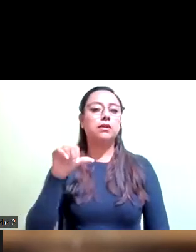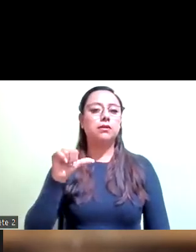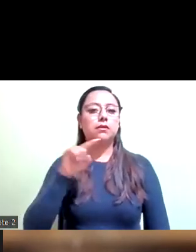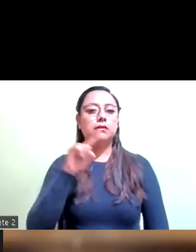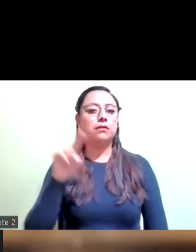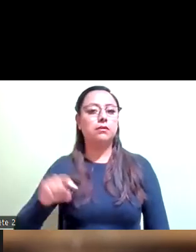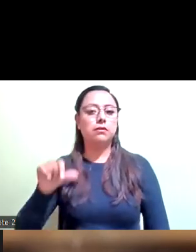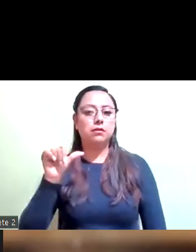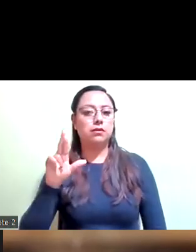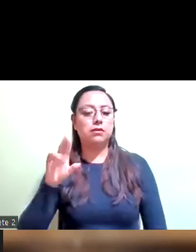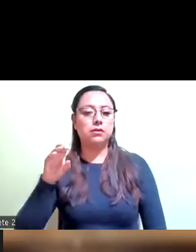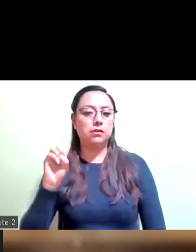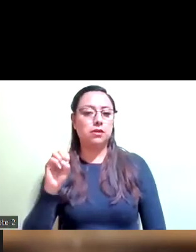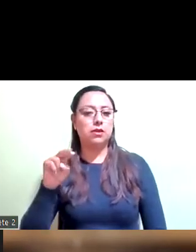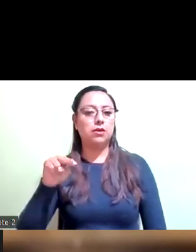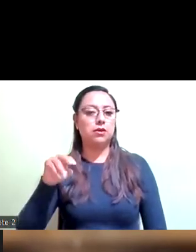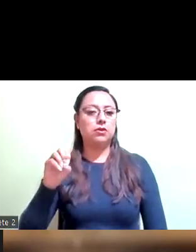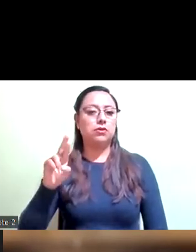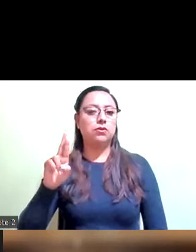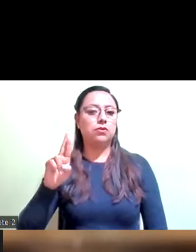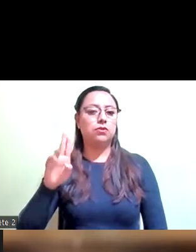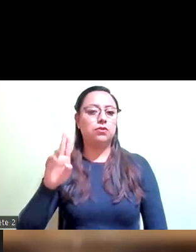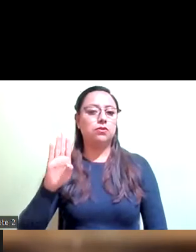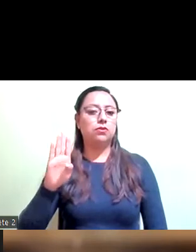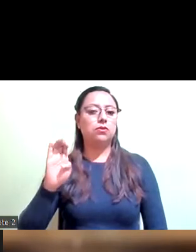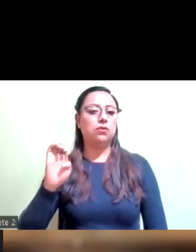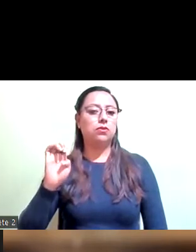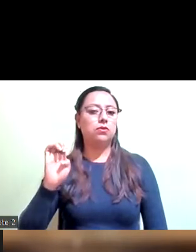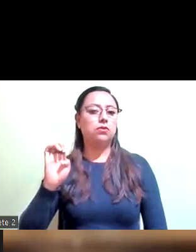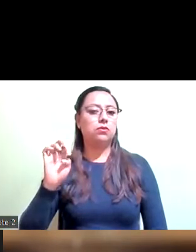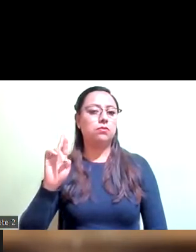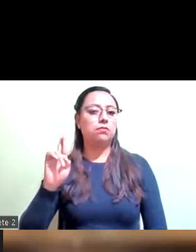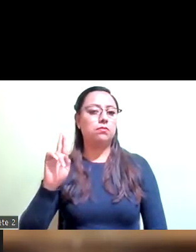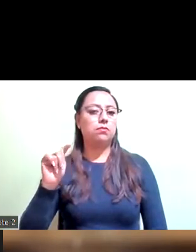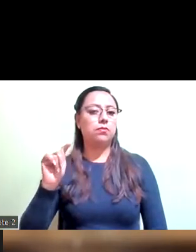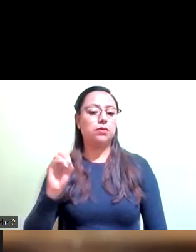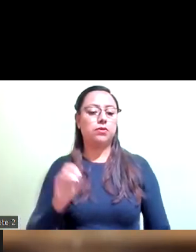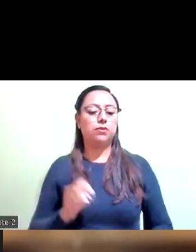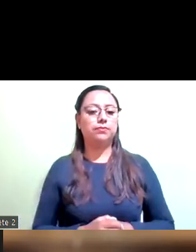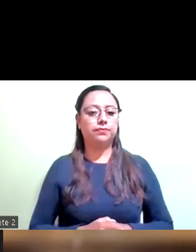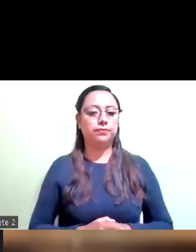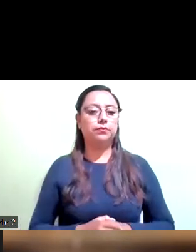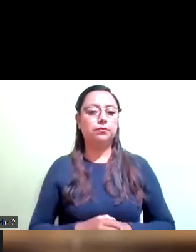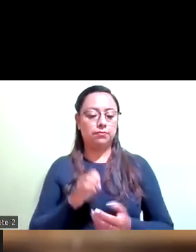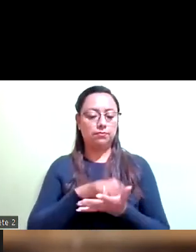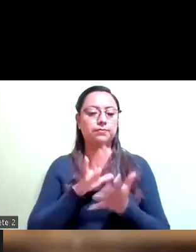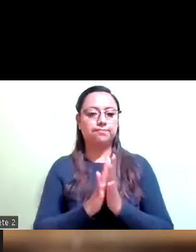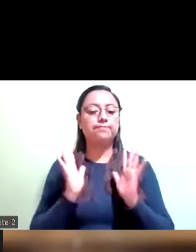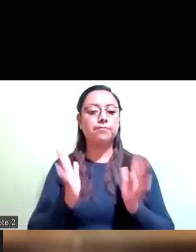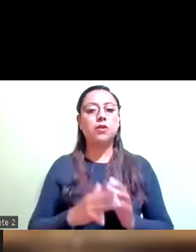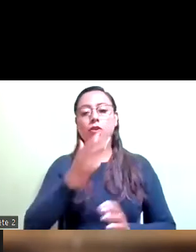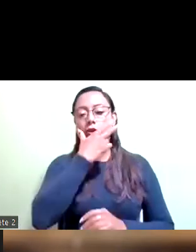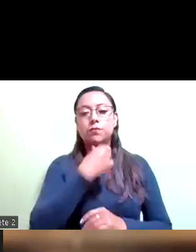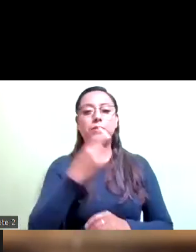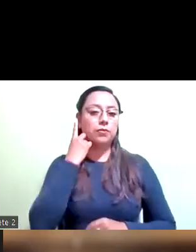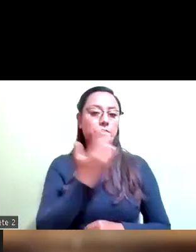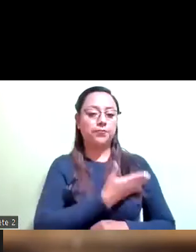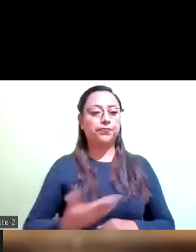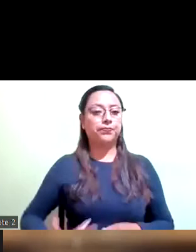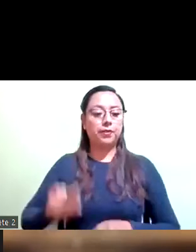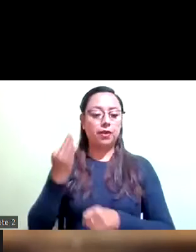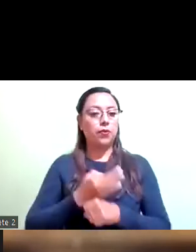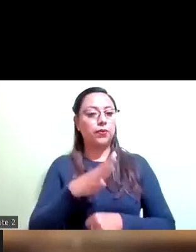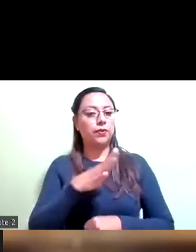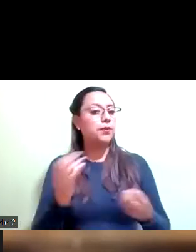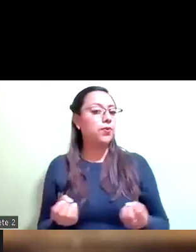Sí, ya está registrada su asistencia, diputado Nazario. Diputado presidente, tenemos la asistencia